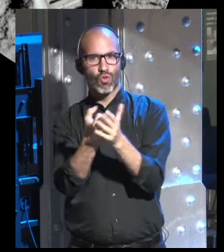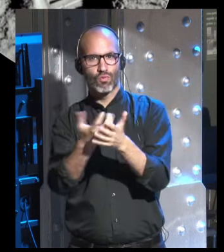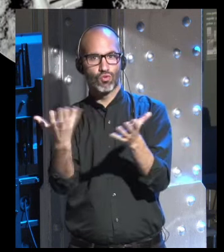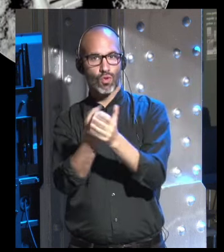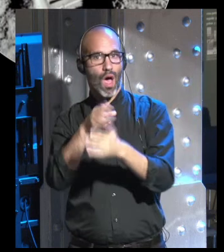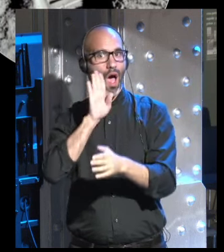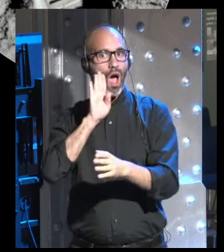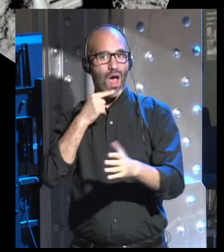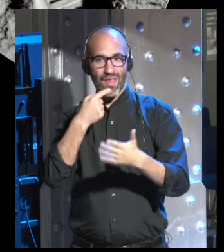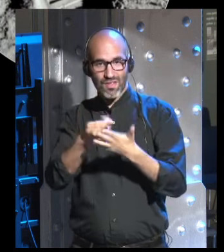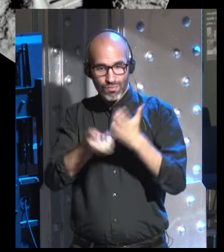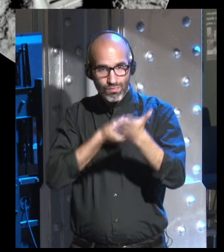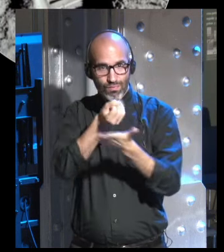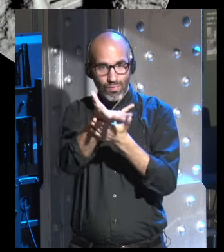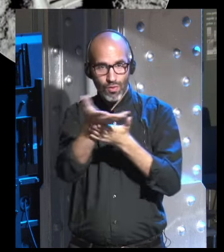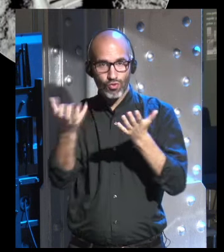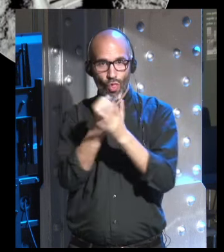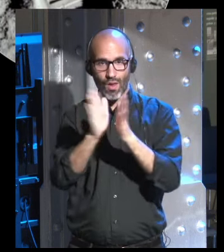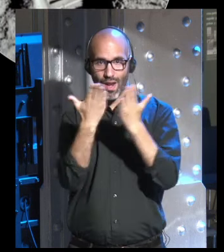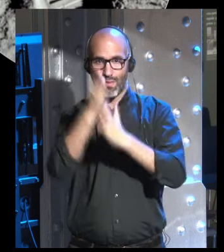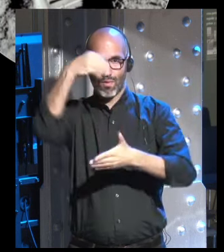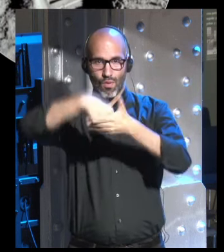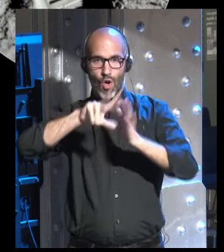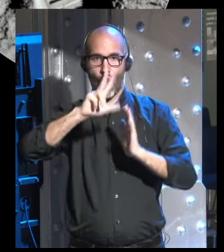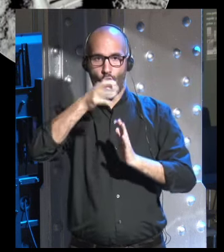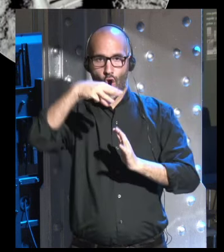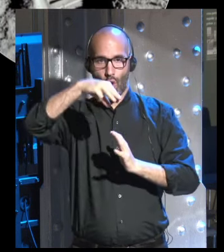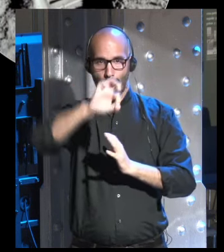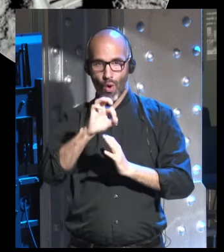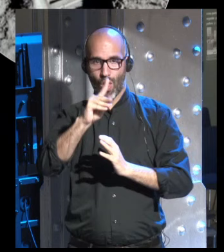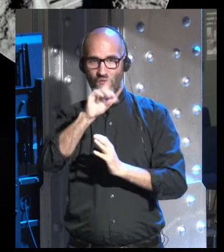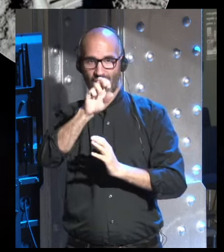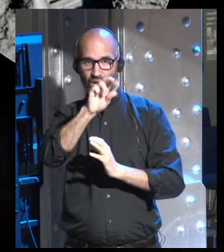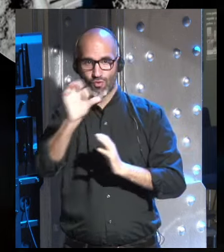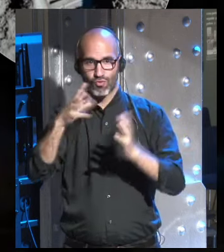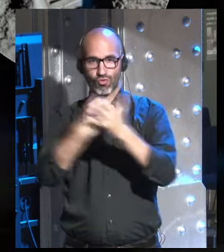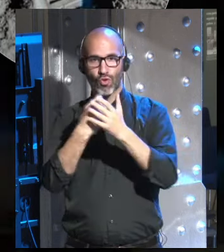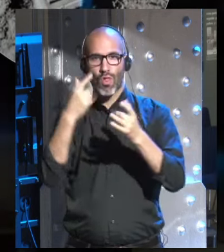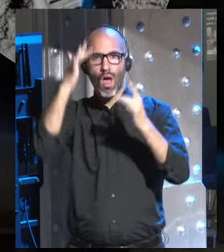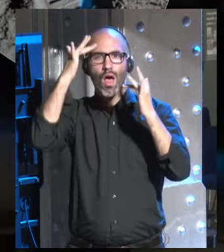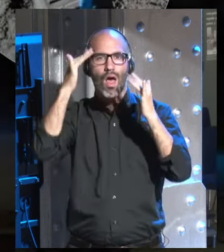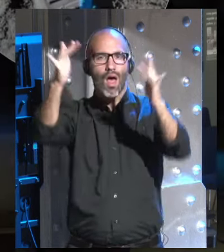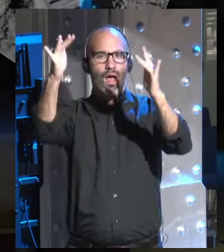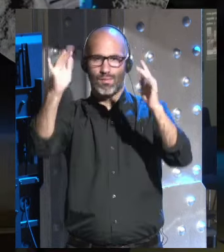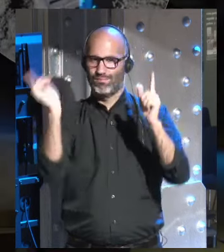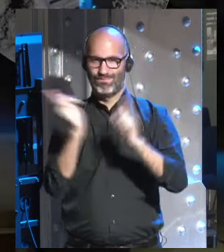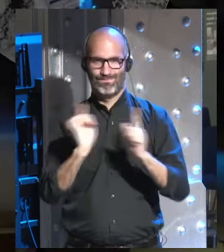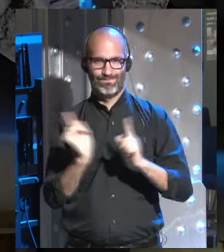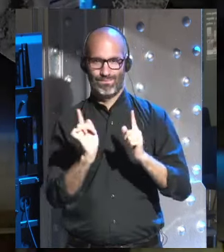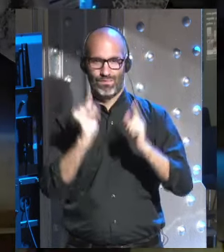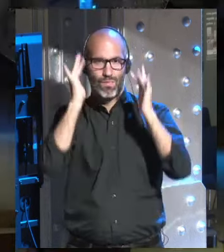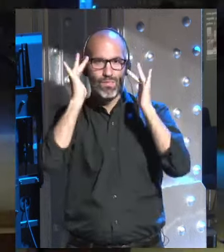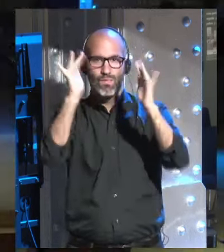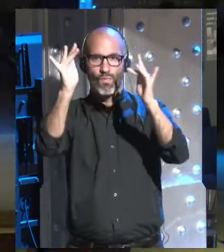he dicho y todo lo que aparece en el libro en Homo Deus no son profecías nada de eso son